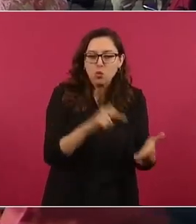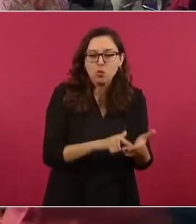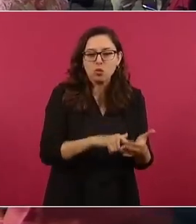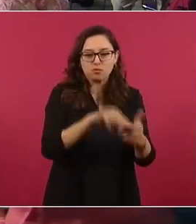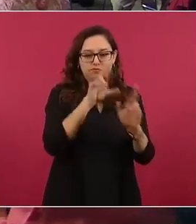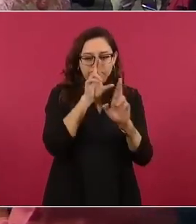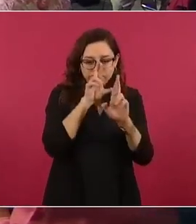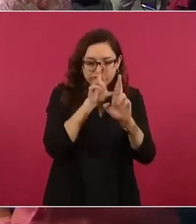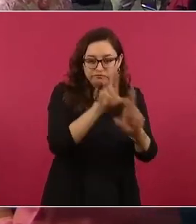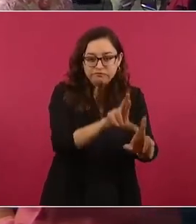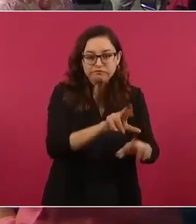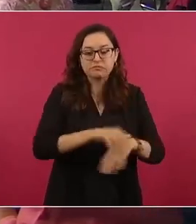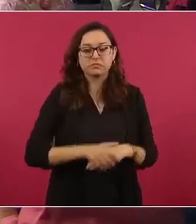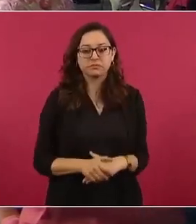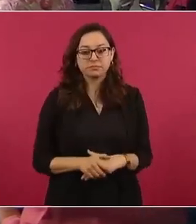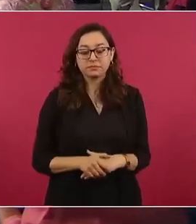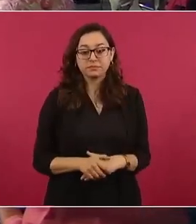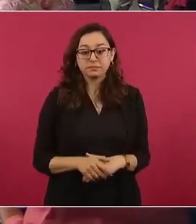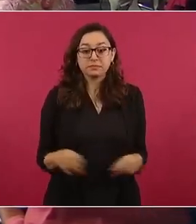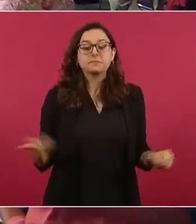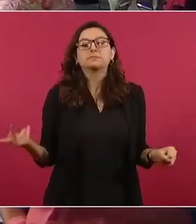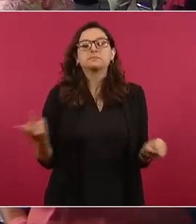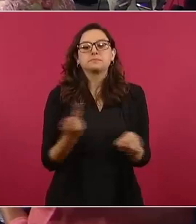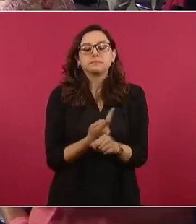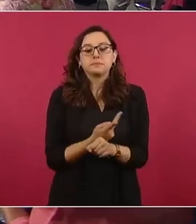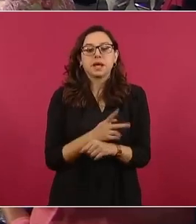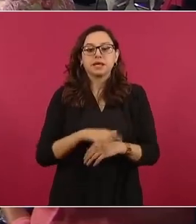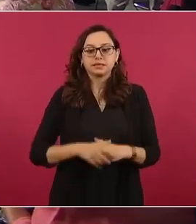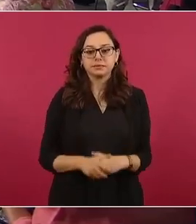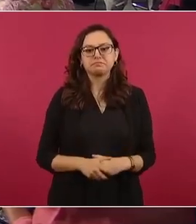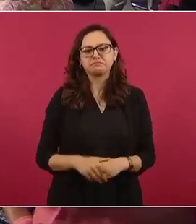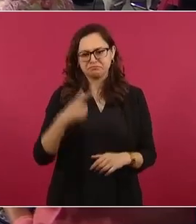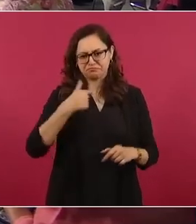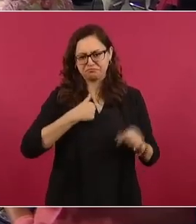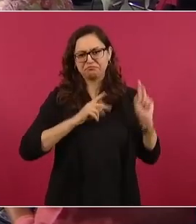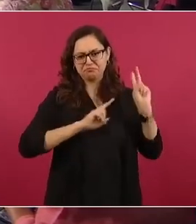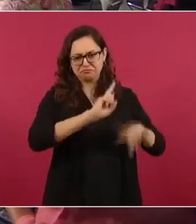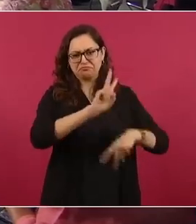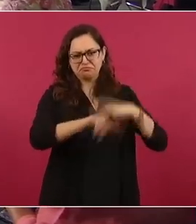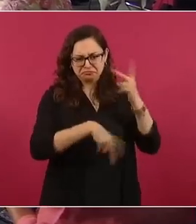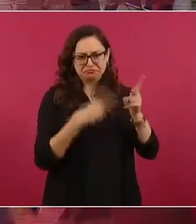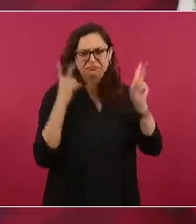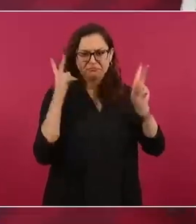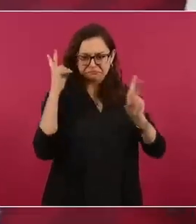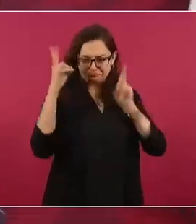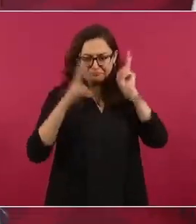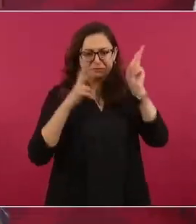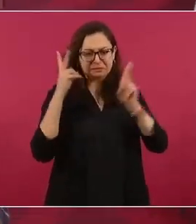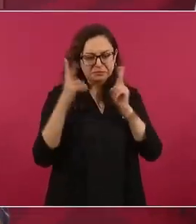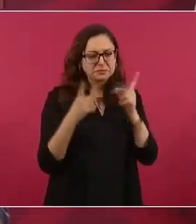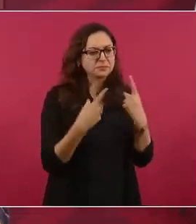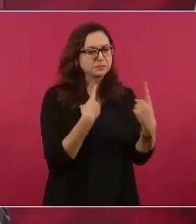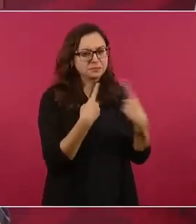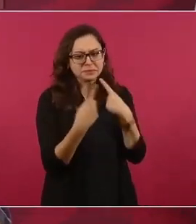cometí el error de decirles, después que terminamos,